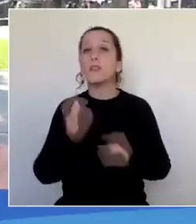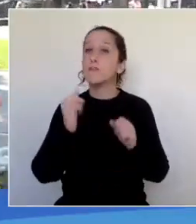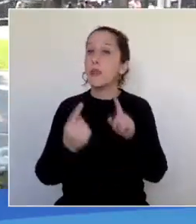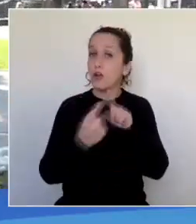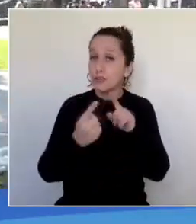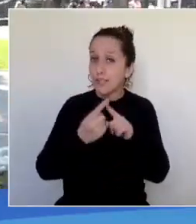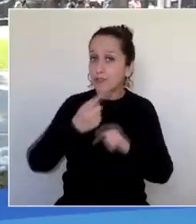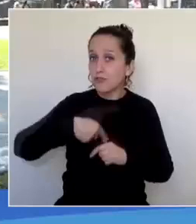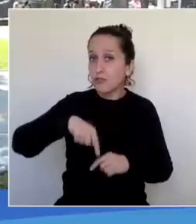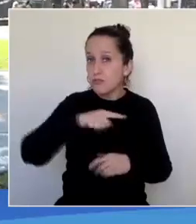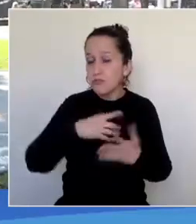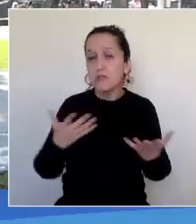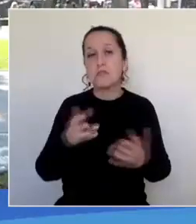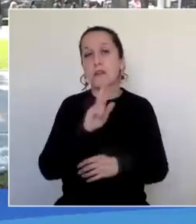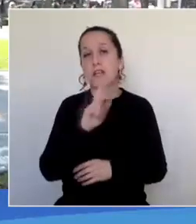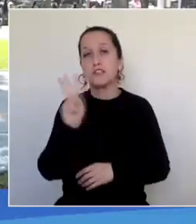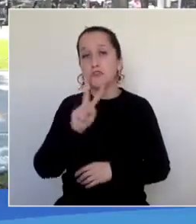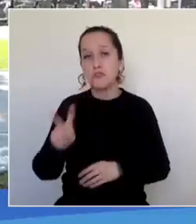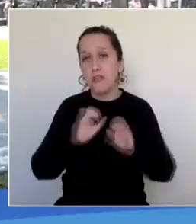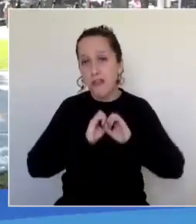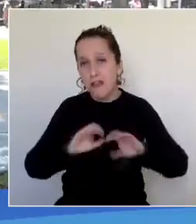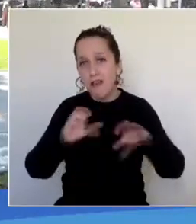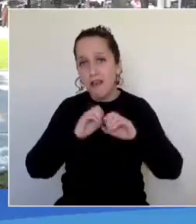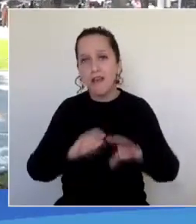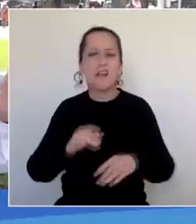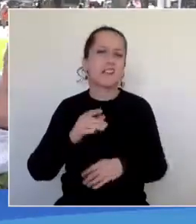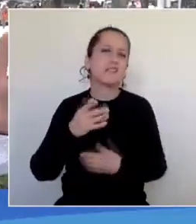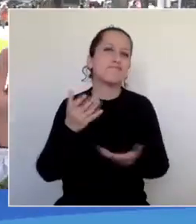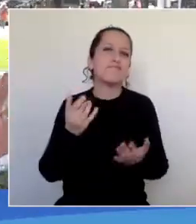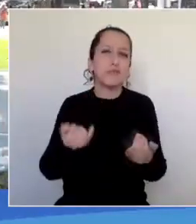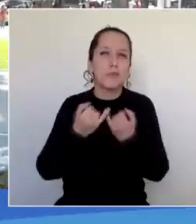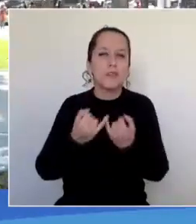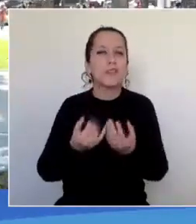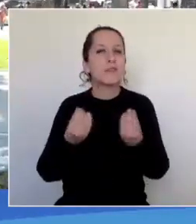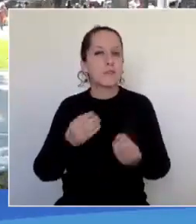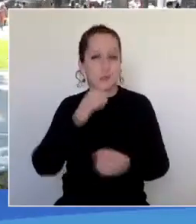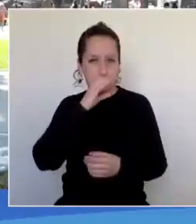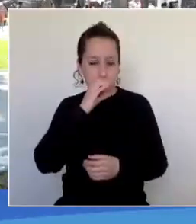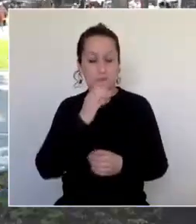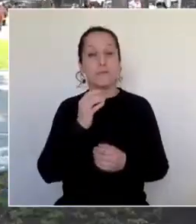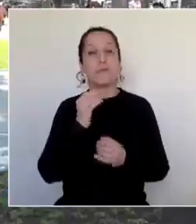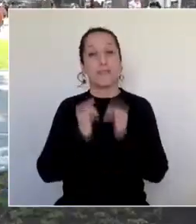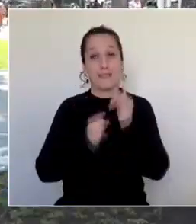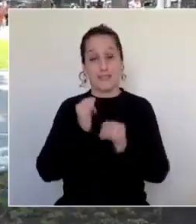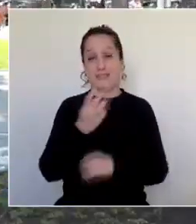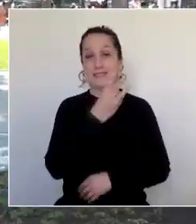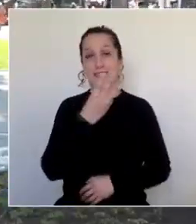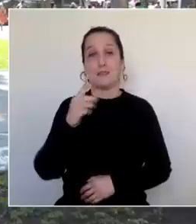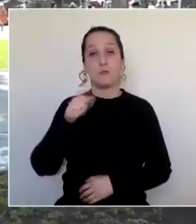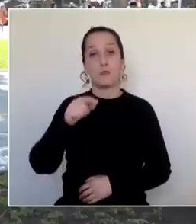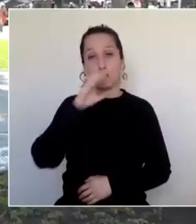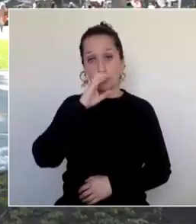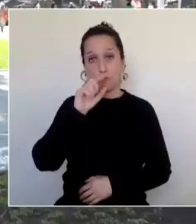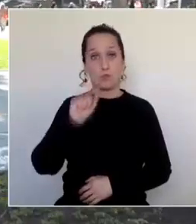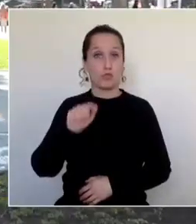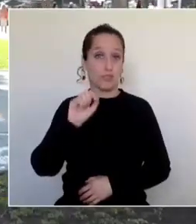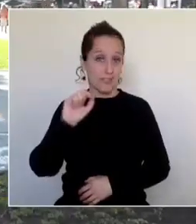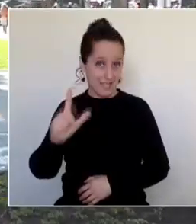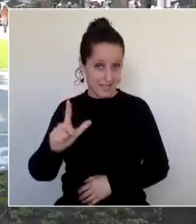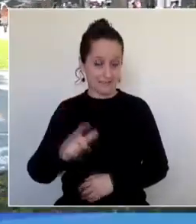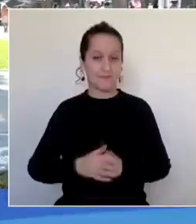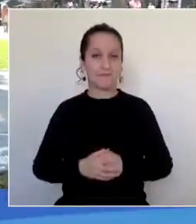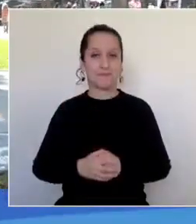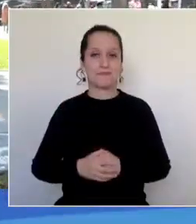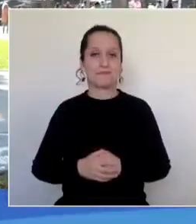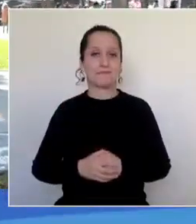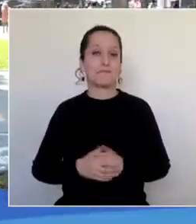contacto con nosotros a través de nuestras redes sociales infórmense de todo lo que ocurre en la comuna en el sitio web www.concepcion.cl